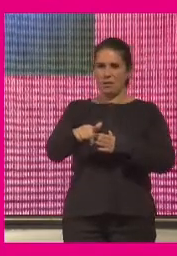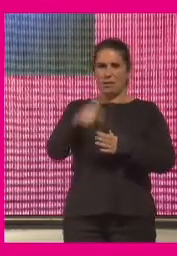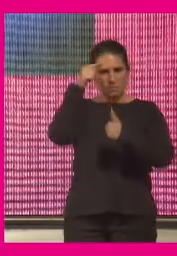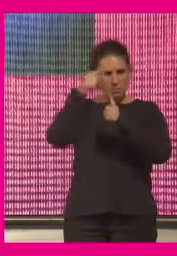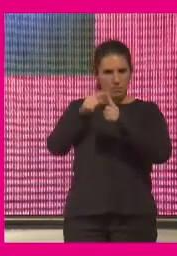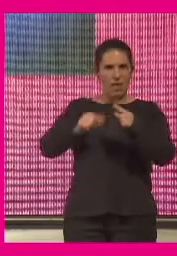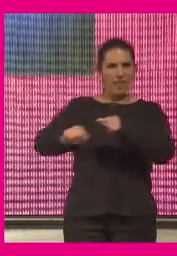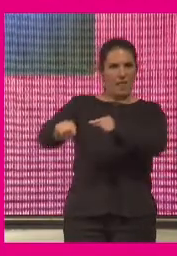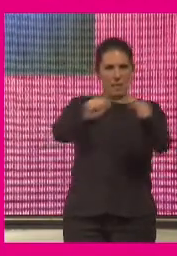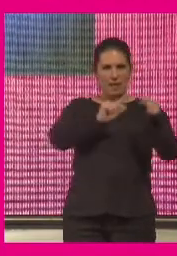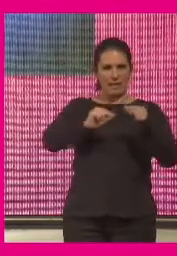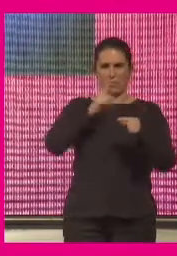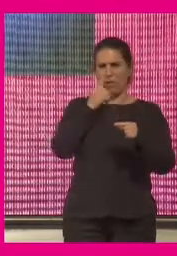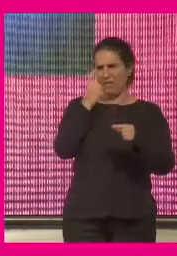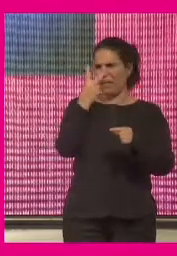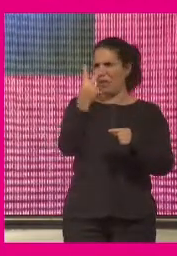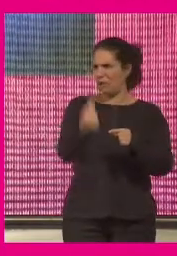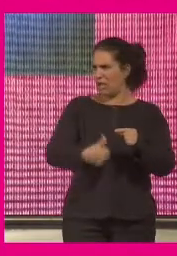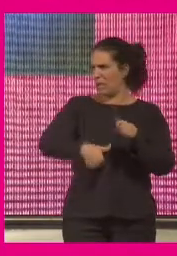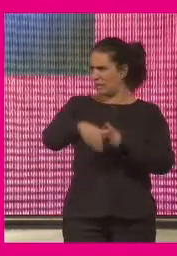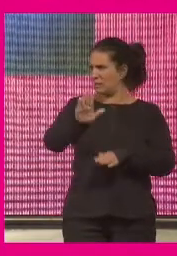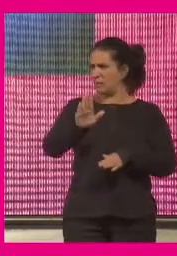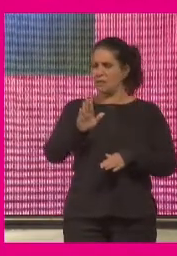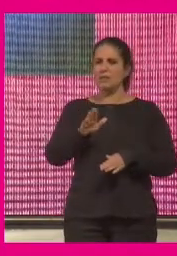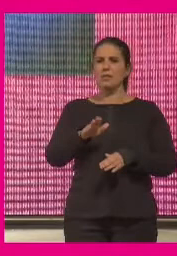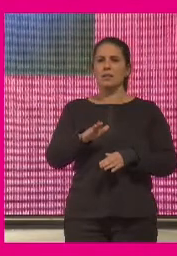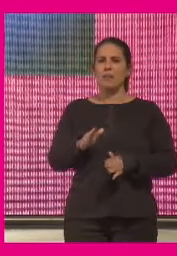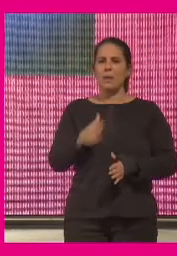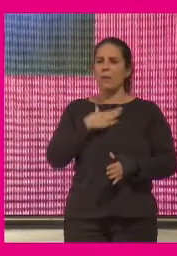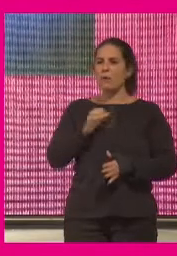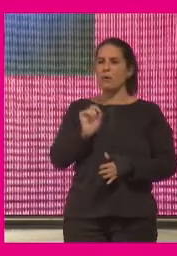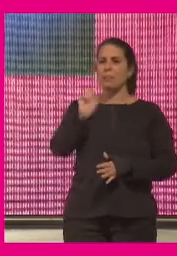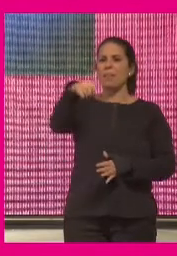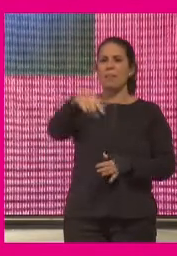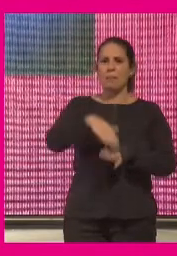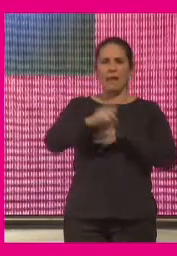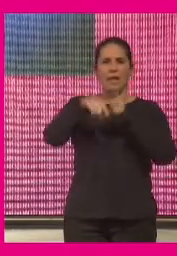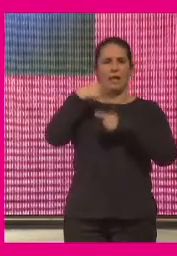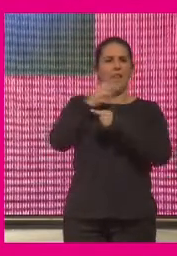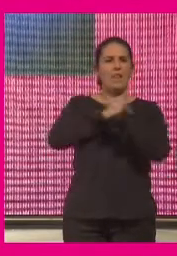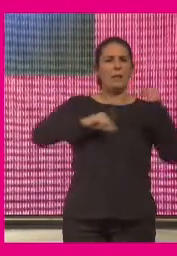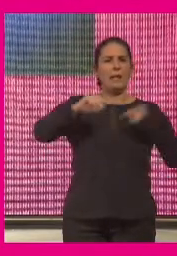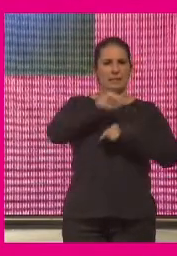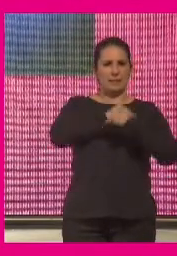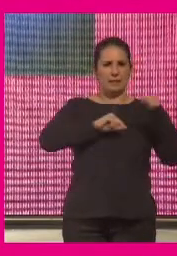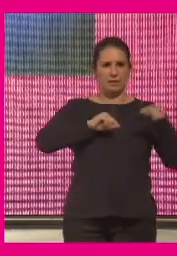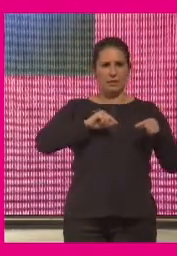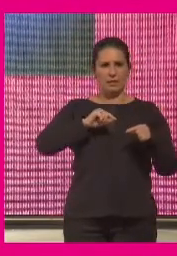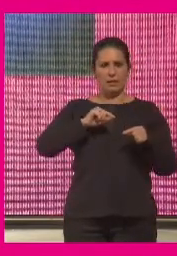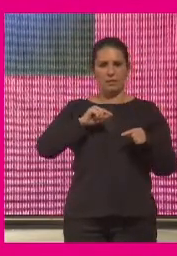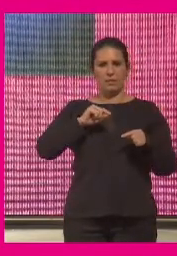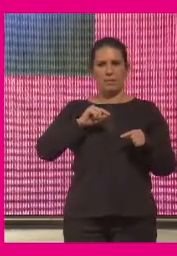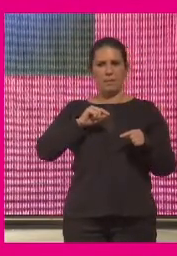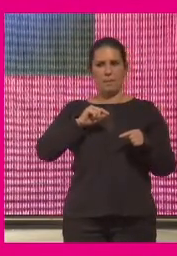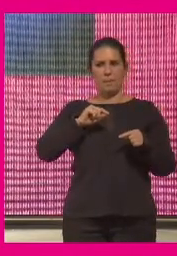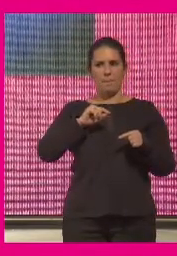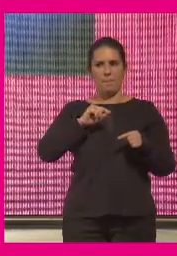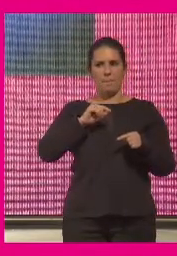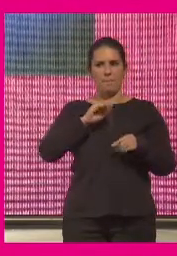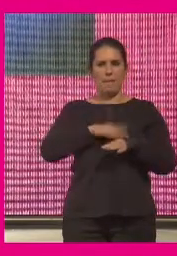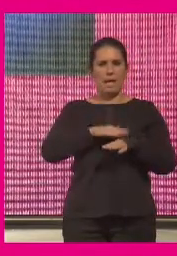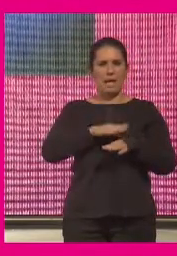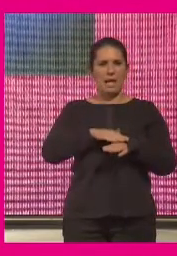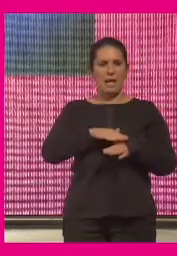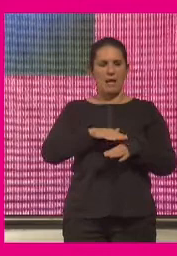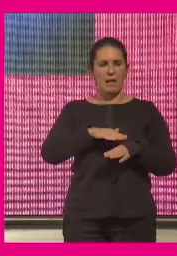objeto de debate porque quedan dos días más de encuentro Demos que se puede dejar para el debate acerca de cuál podría ser hoy la función esencial